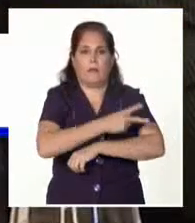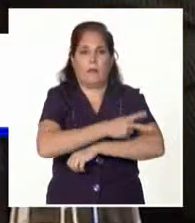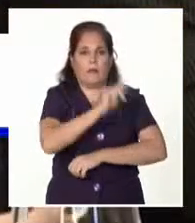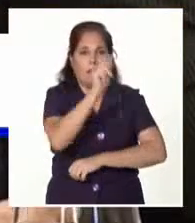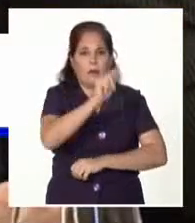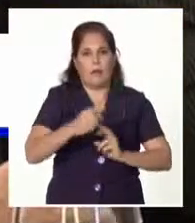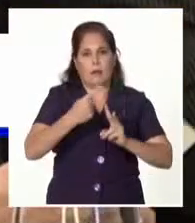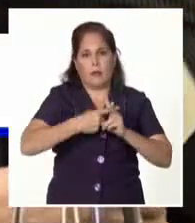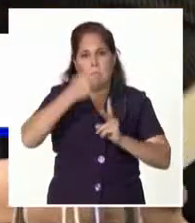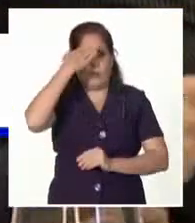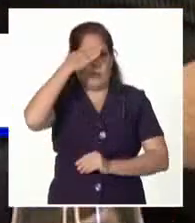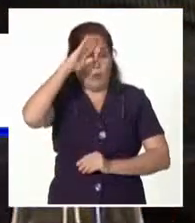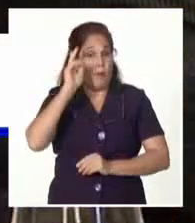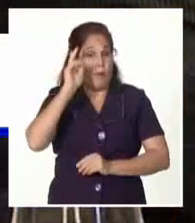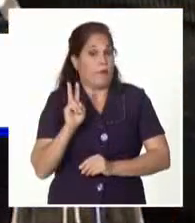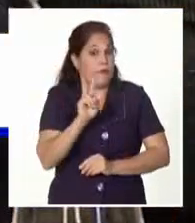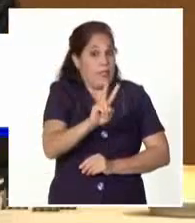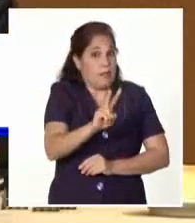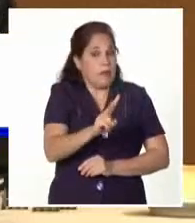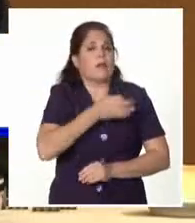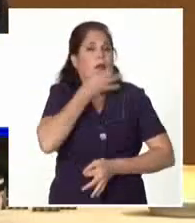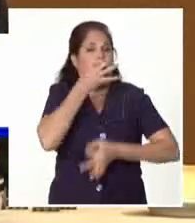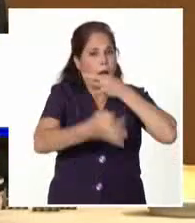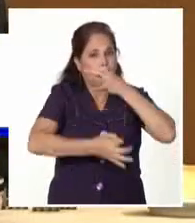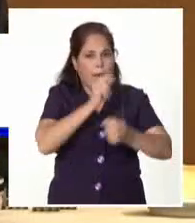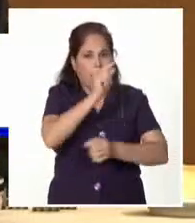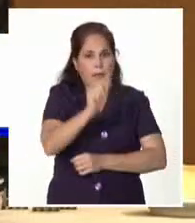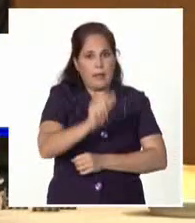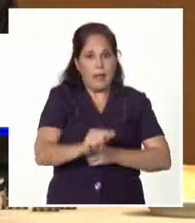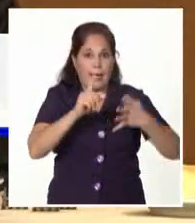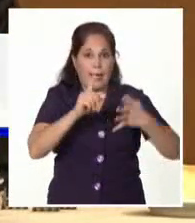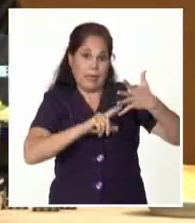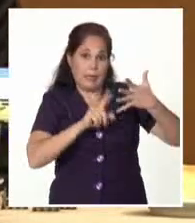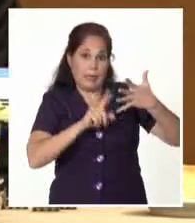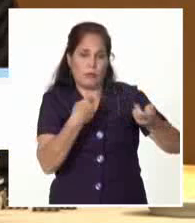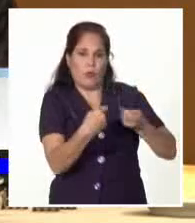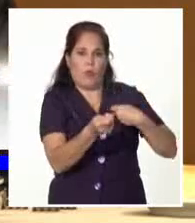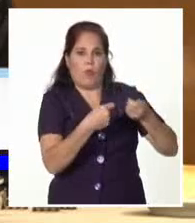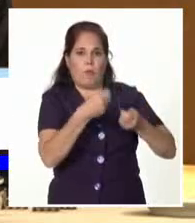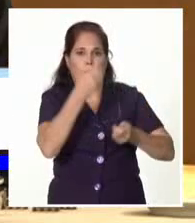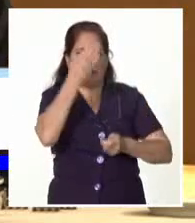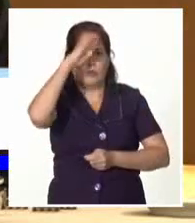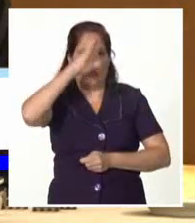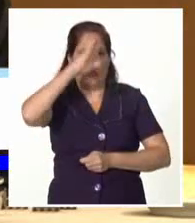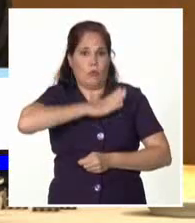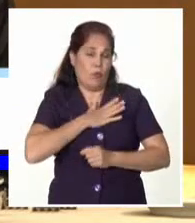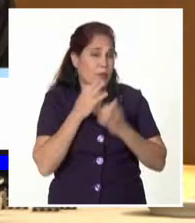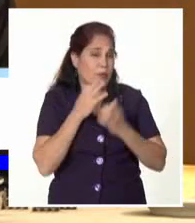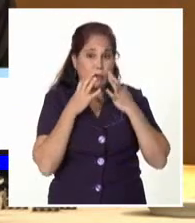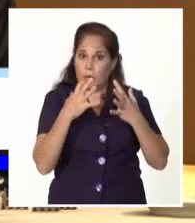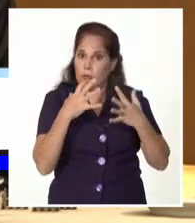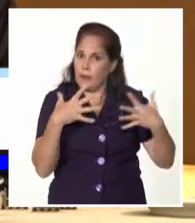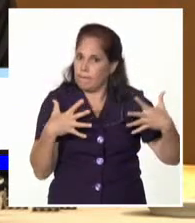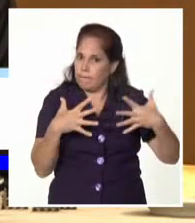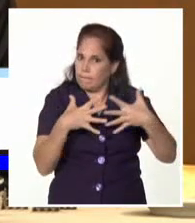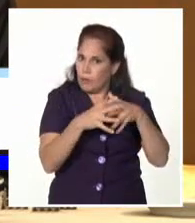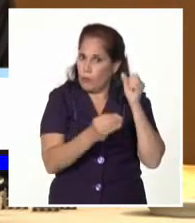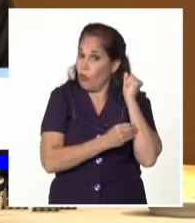Cuba. Esta visita es una expresión de ellos. Italia es el quinto socio comercial en magnitud de